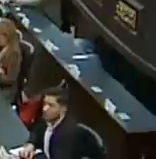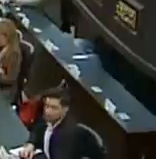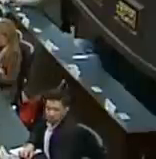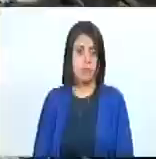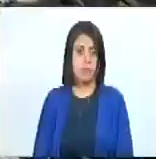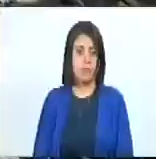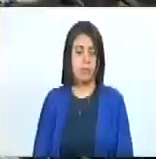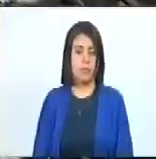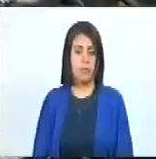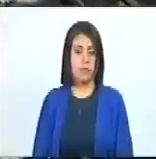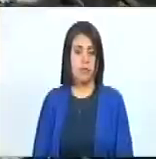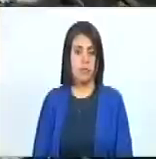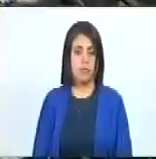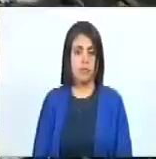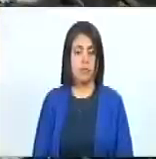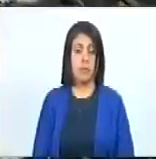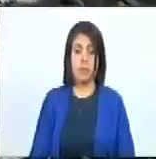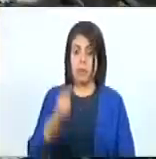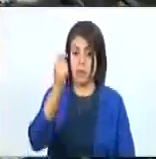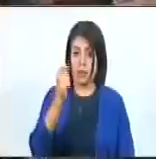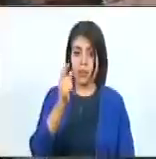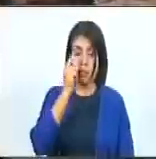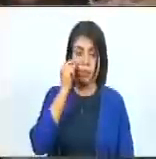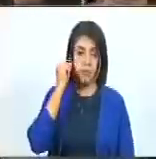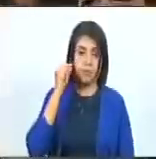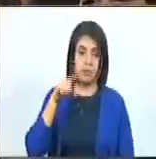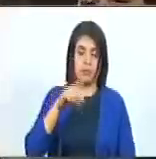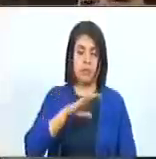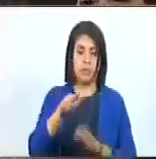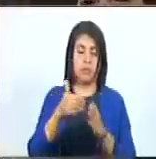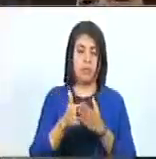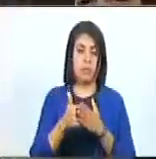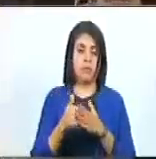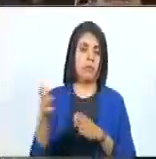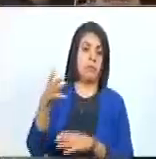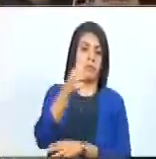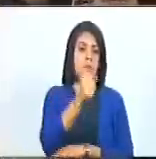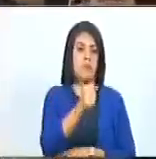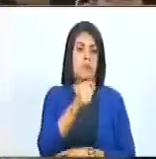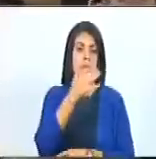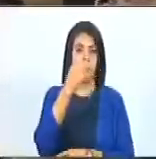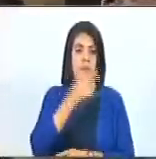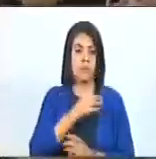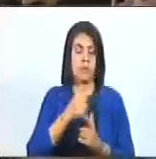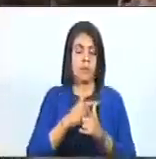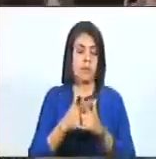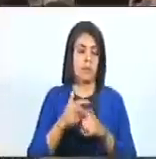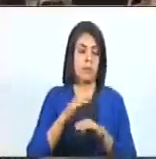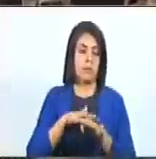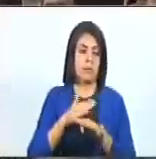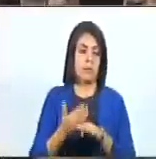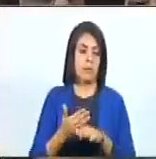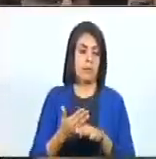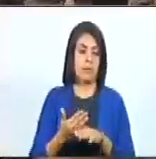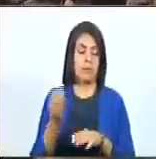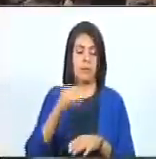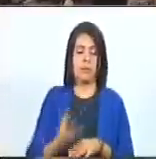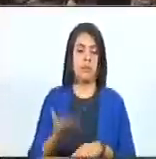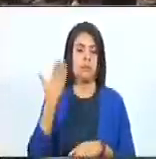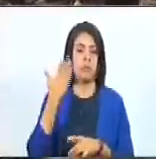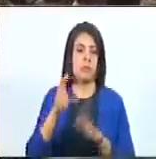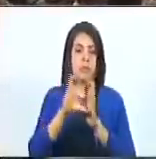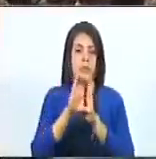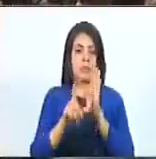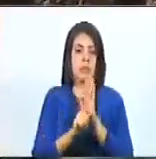Señor presidente, colegas diputados y diputadas, uno de los logros garantistas más importantes de la